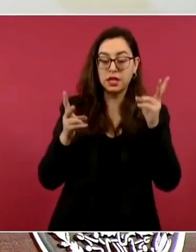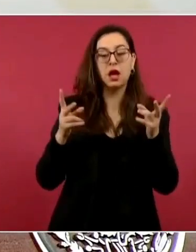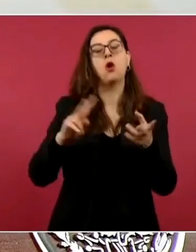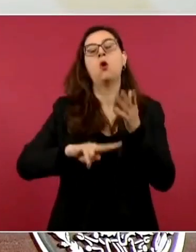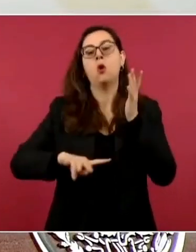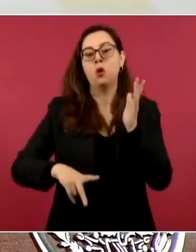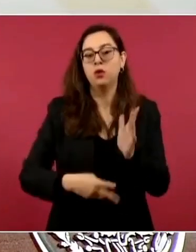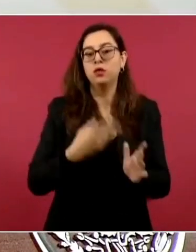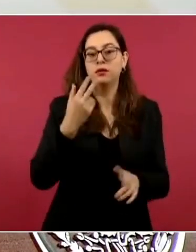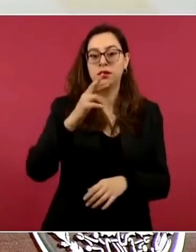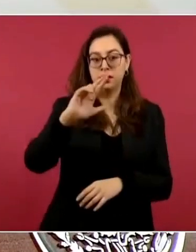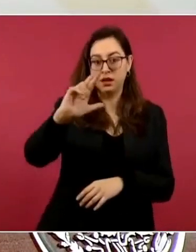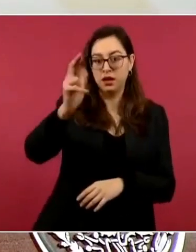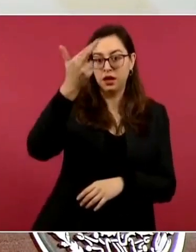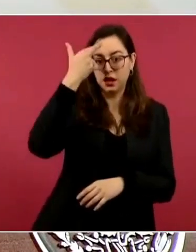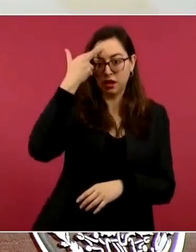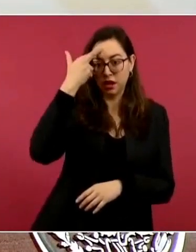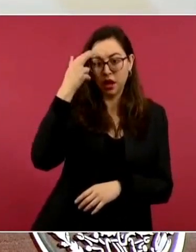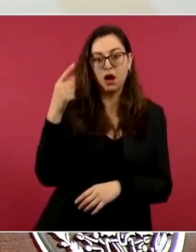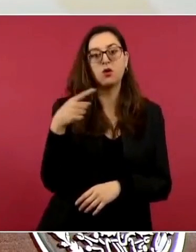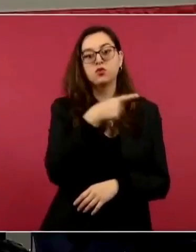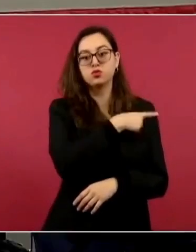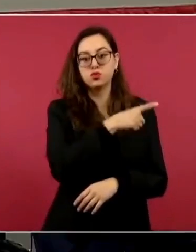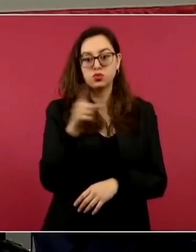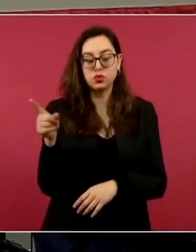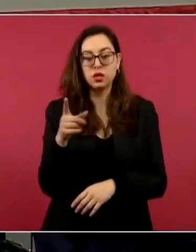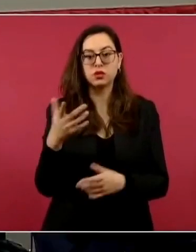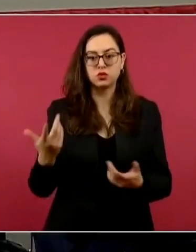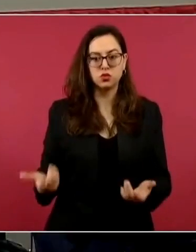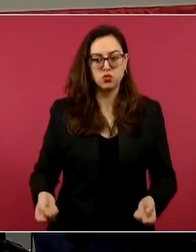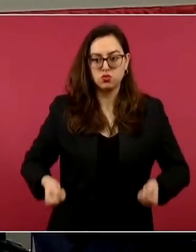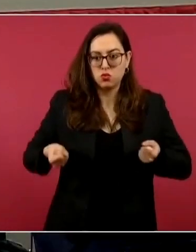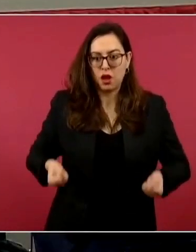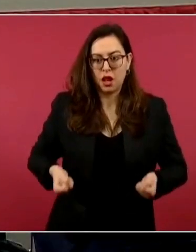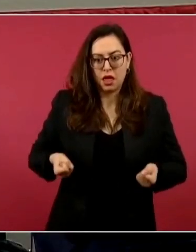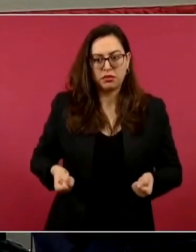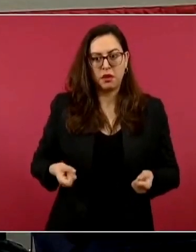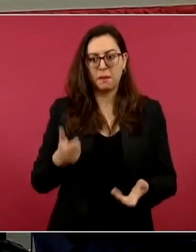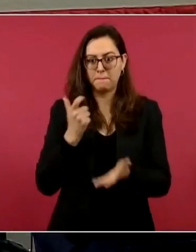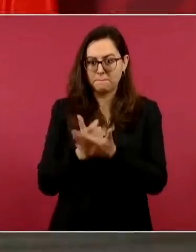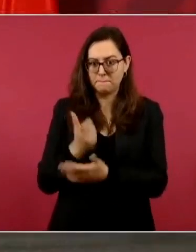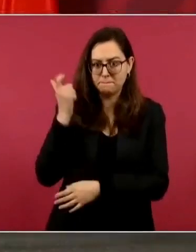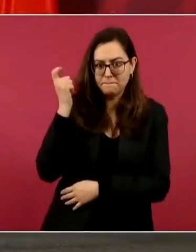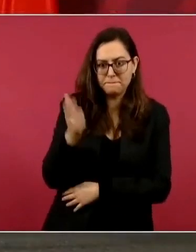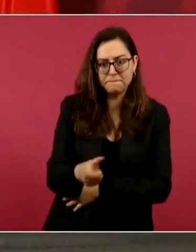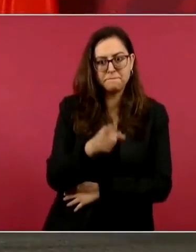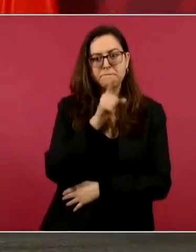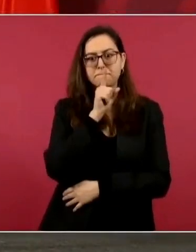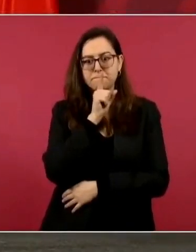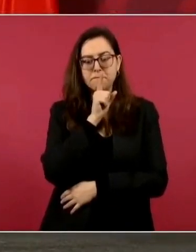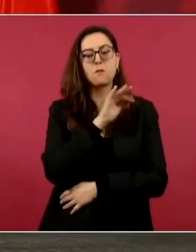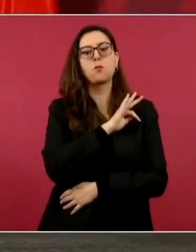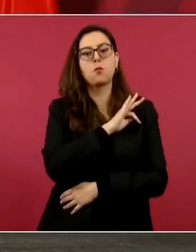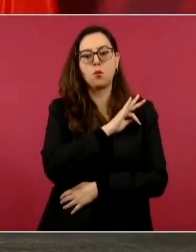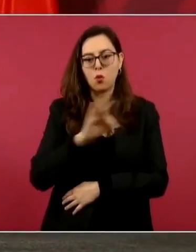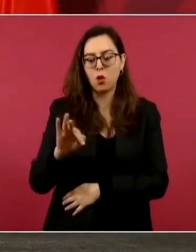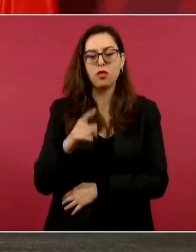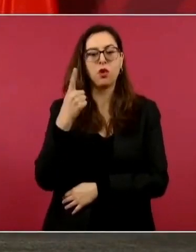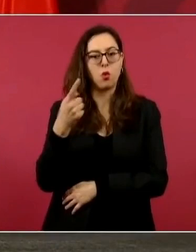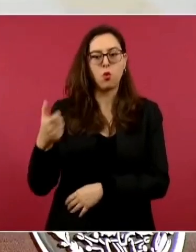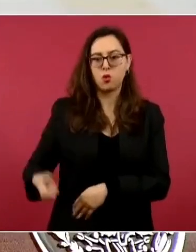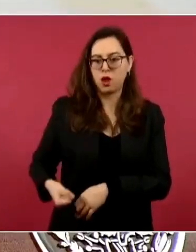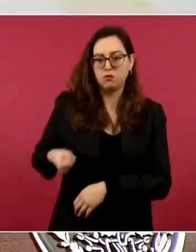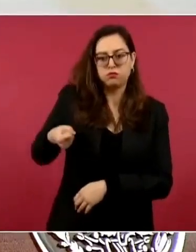el equipaje que se sube a bordo, tienen el derecho de subir una pieza de menos de 10 kilos